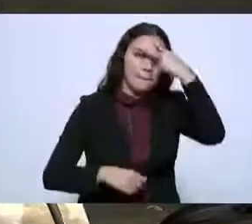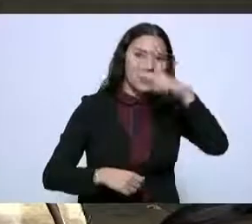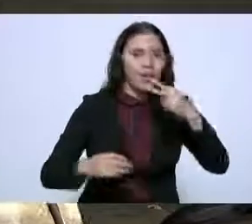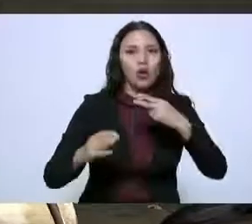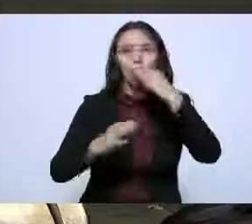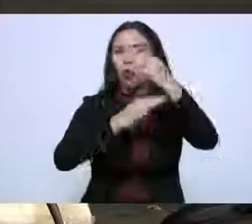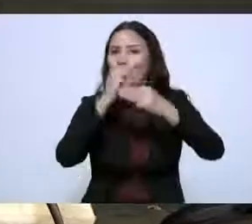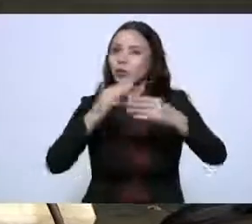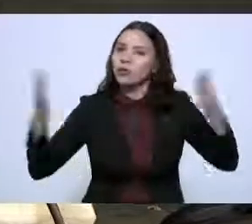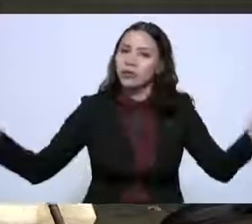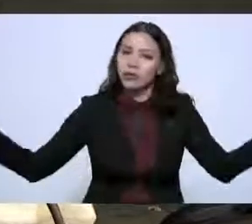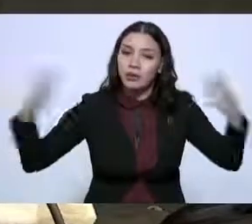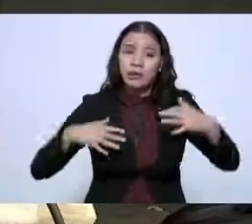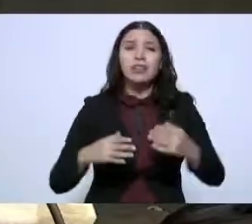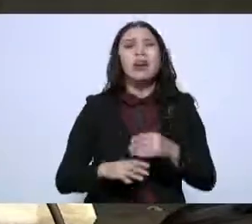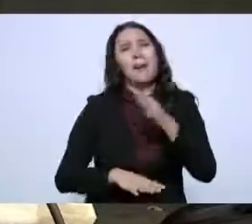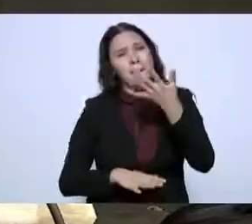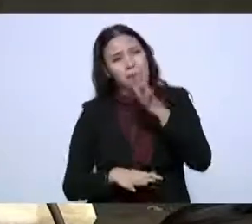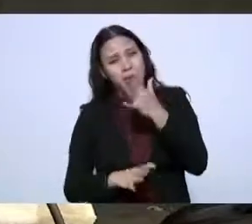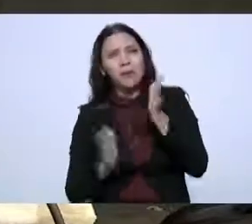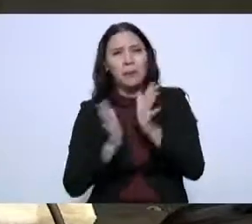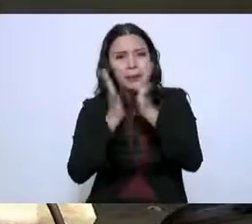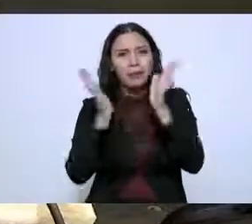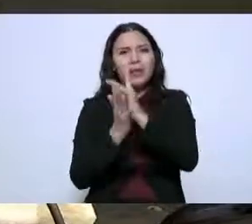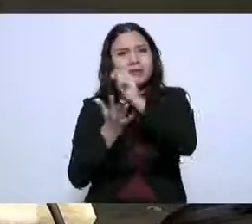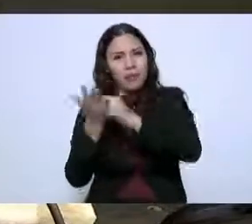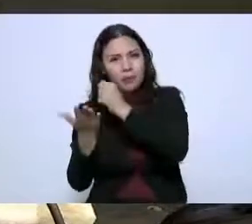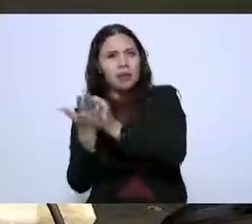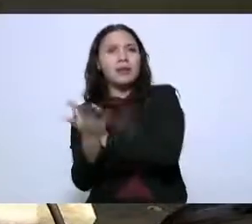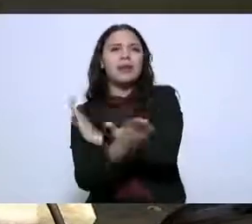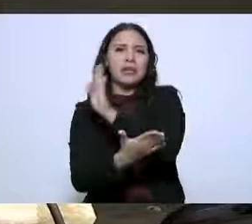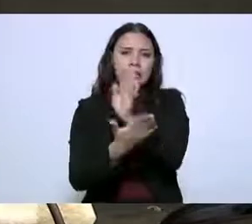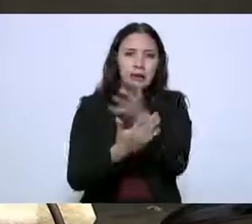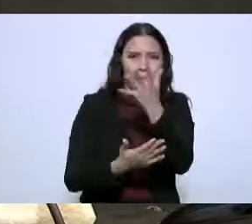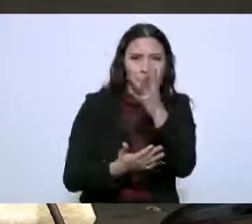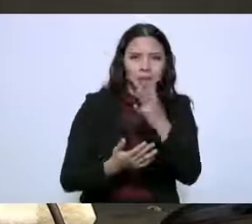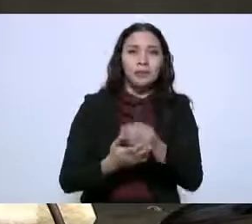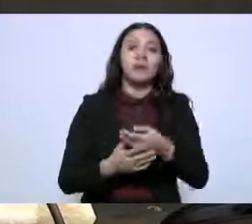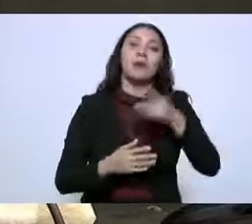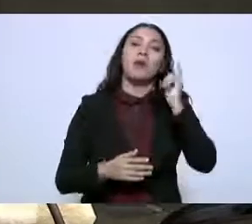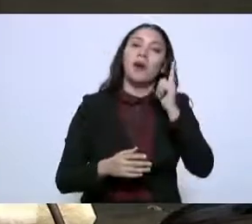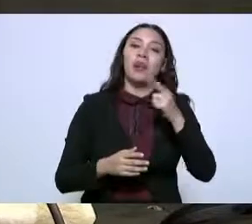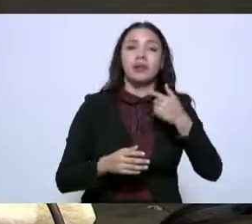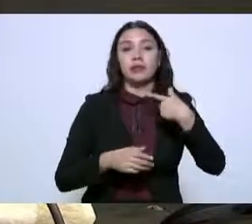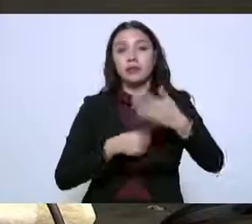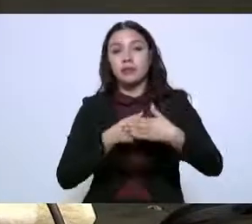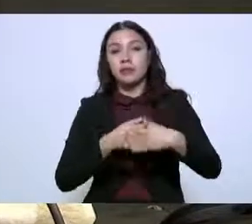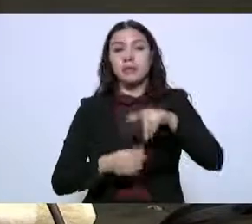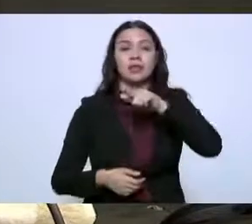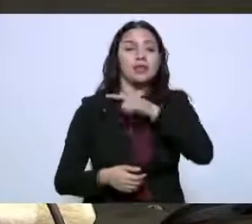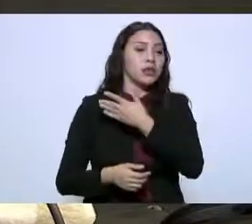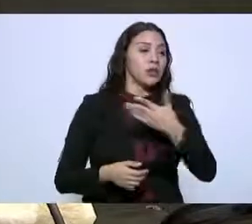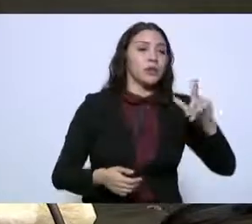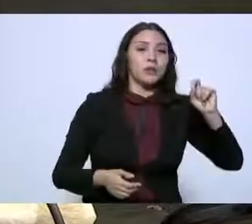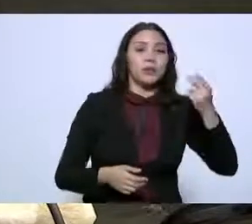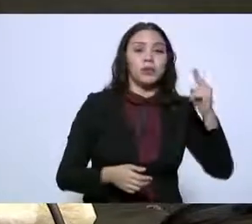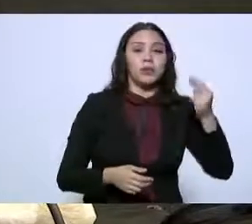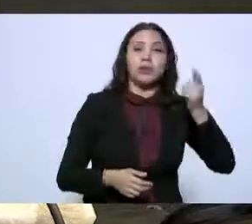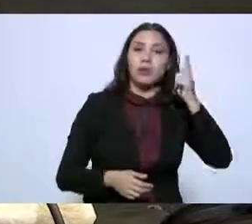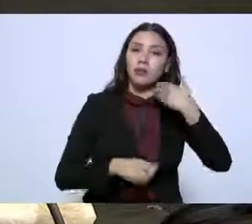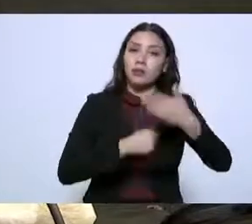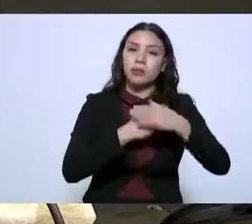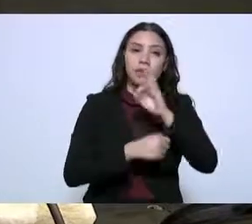mundo Tamaulipas ha participado en original este año será del 17 al 20 de noviembre a través